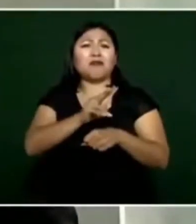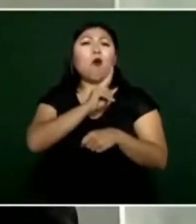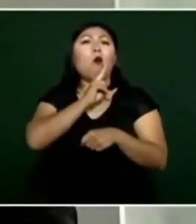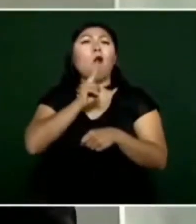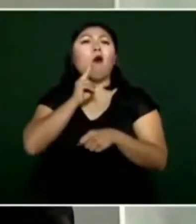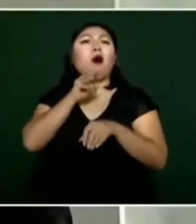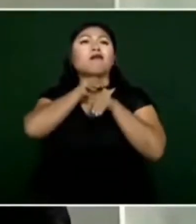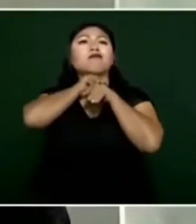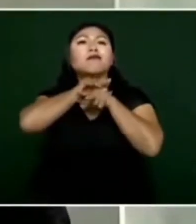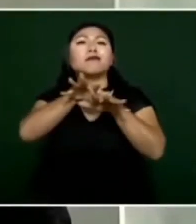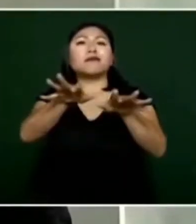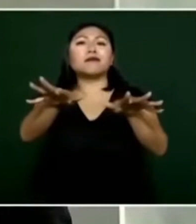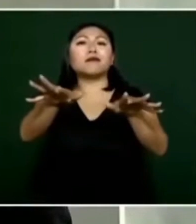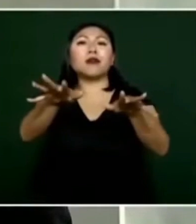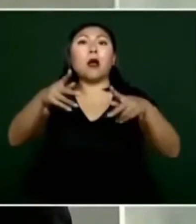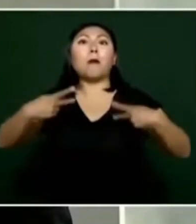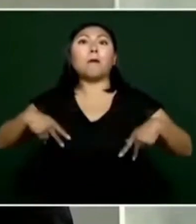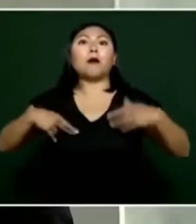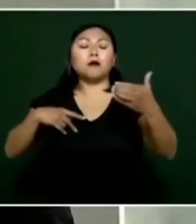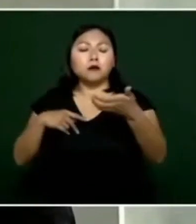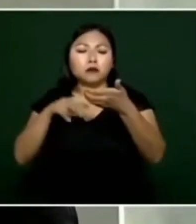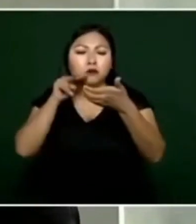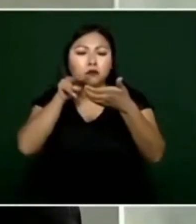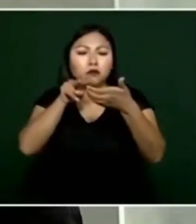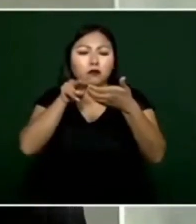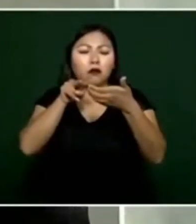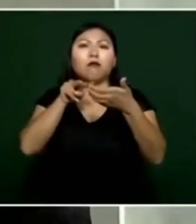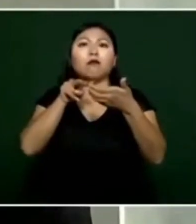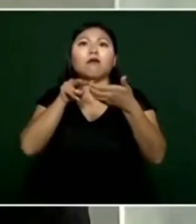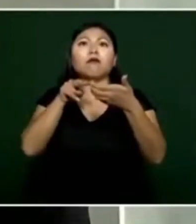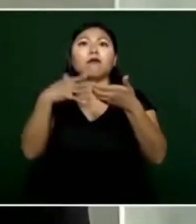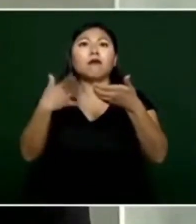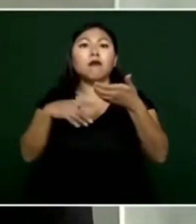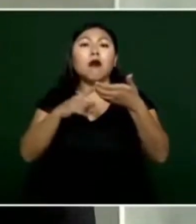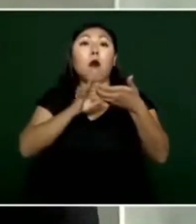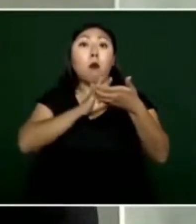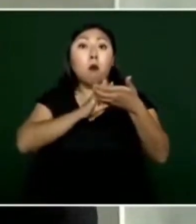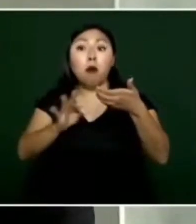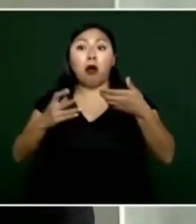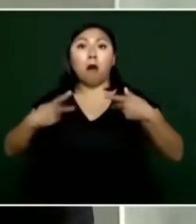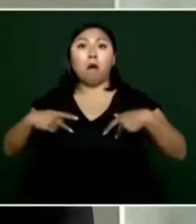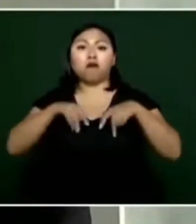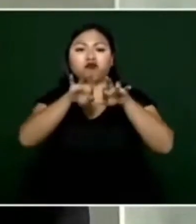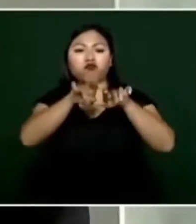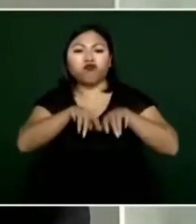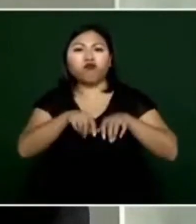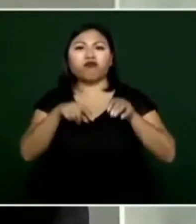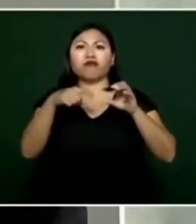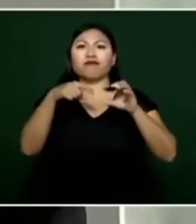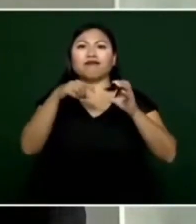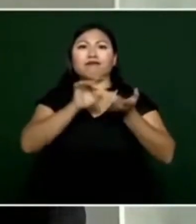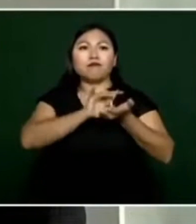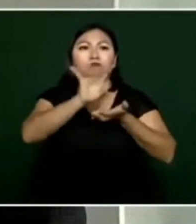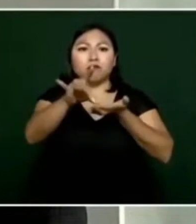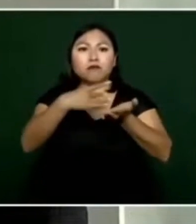enteran hay debate hay comunicación